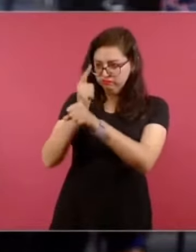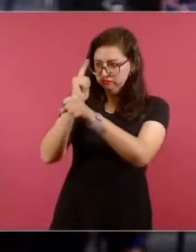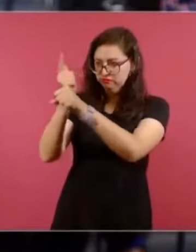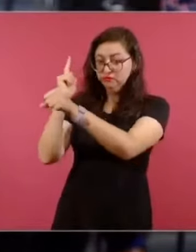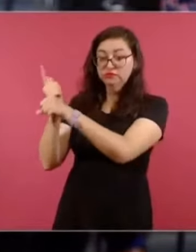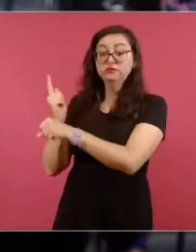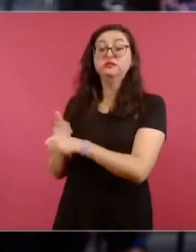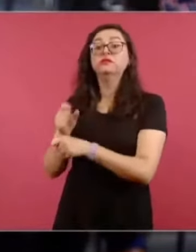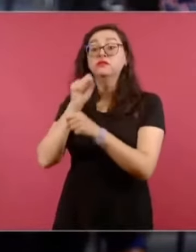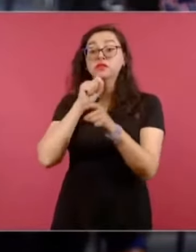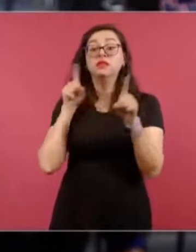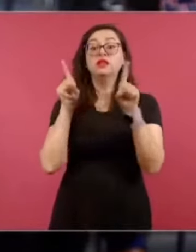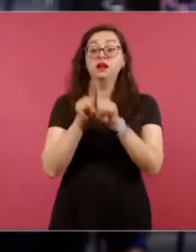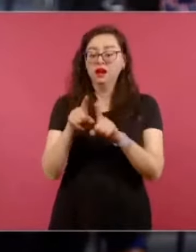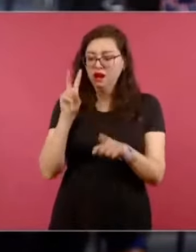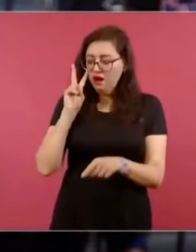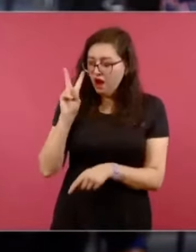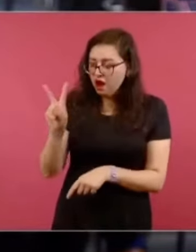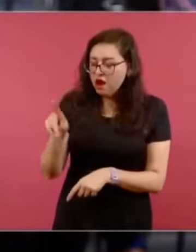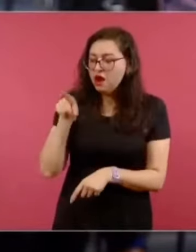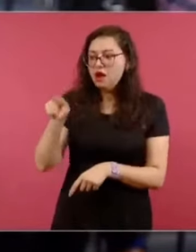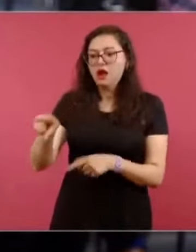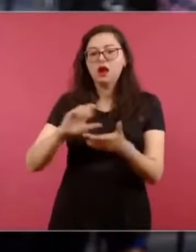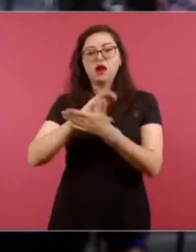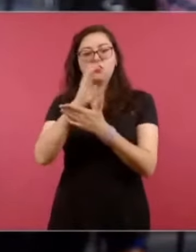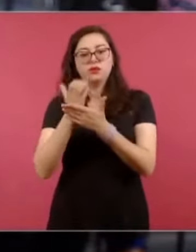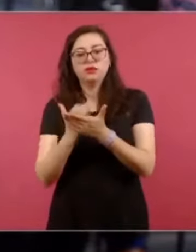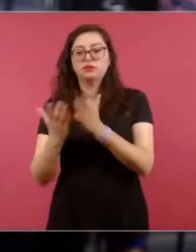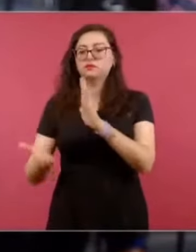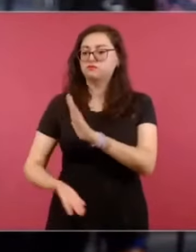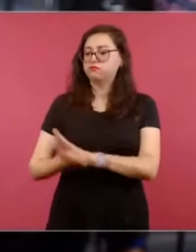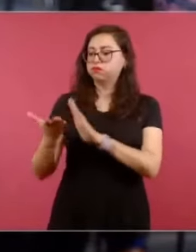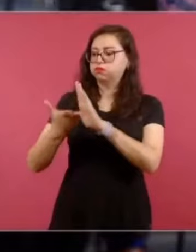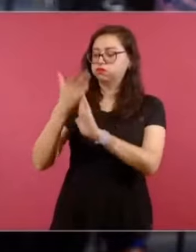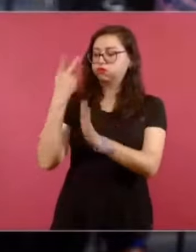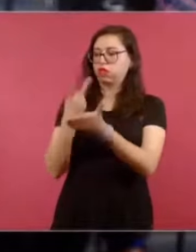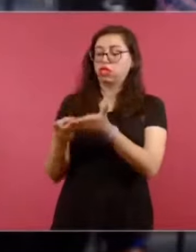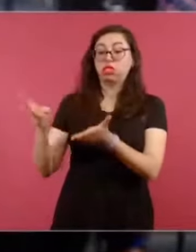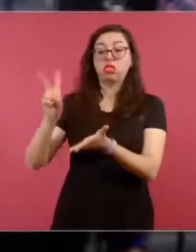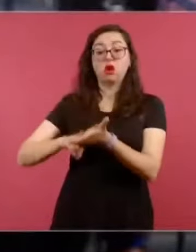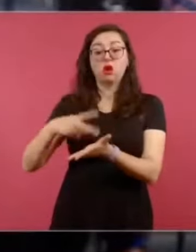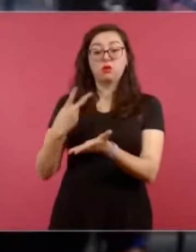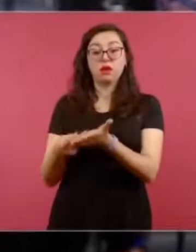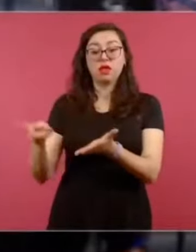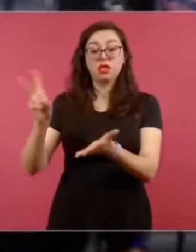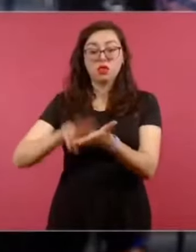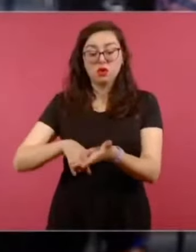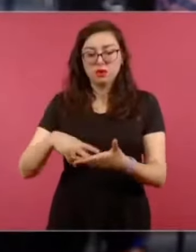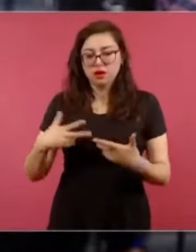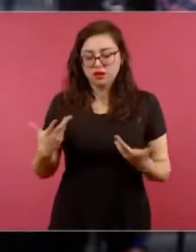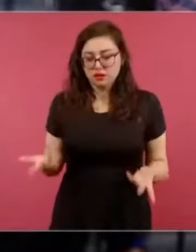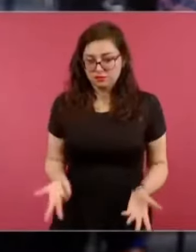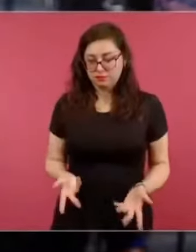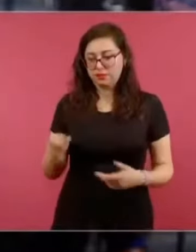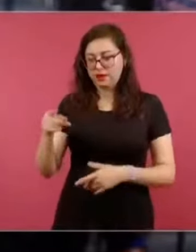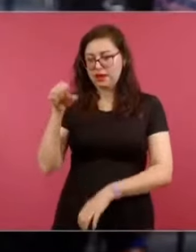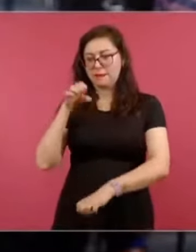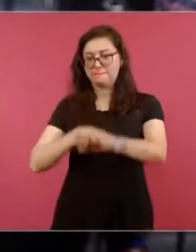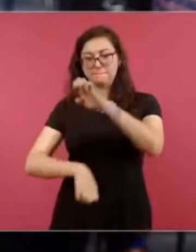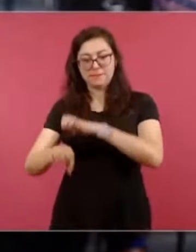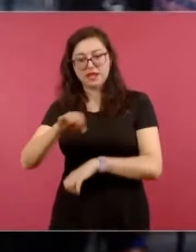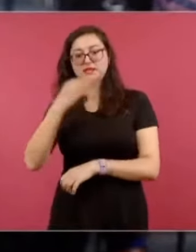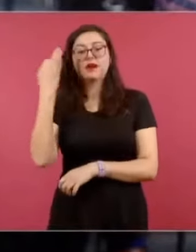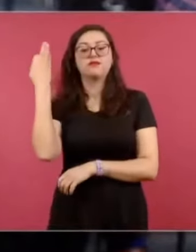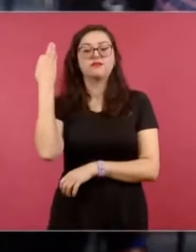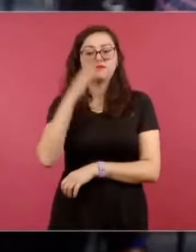comprobado que se ha pagado sobre precios de contratos en obras y servicios. Hasta los medios han señalado la existencia de empresas fantasmas